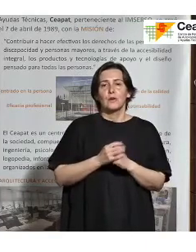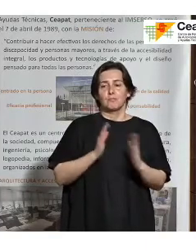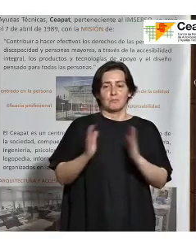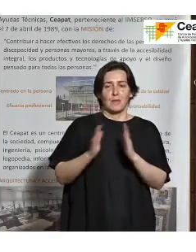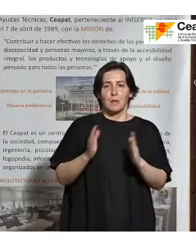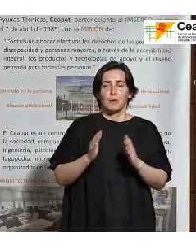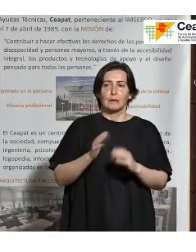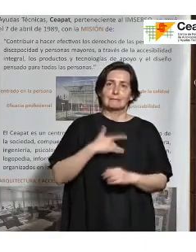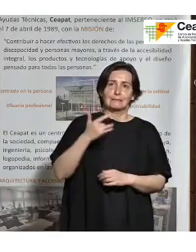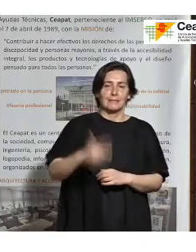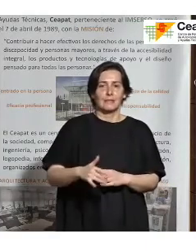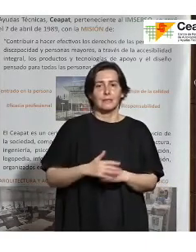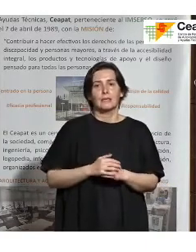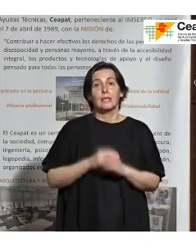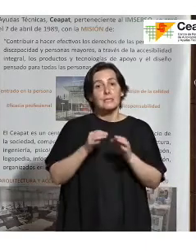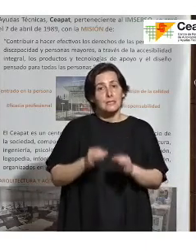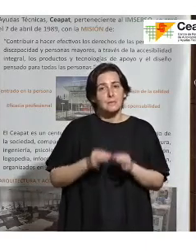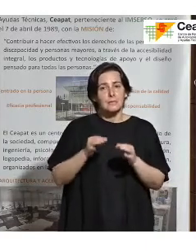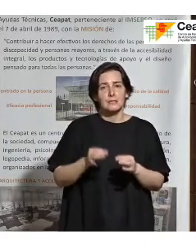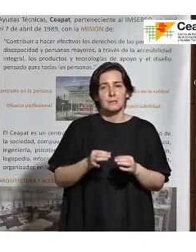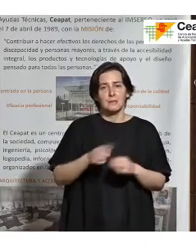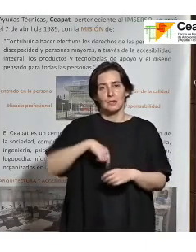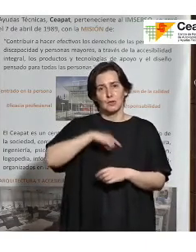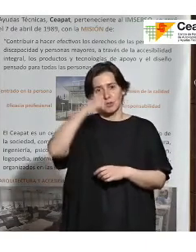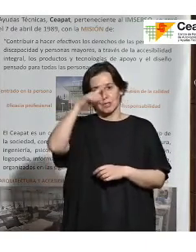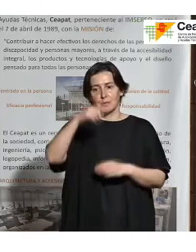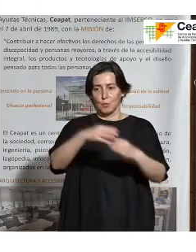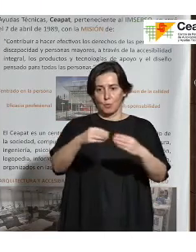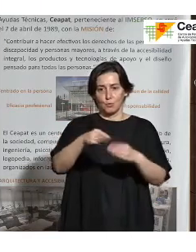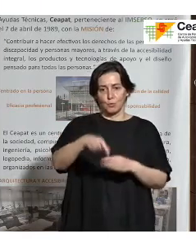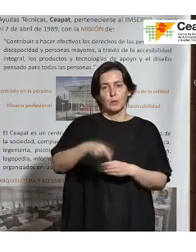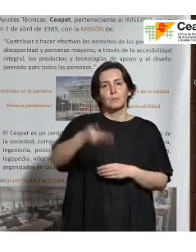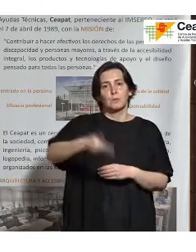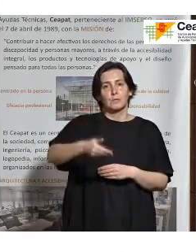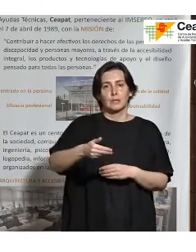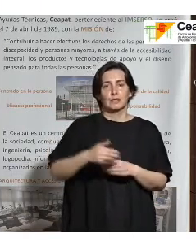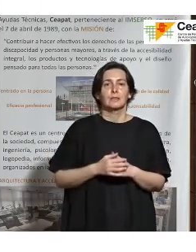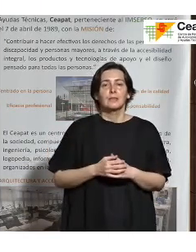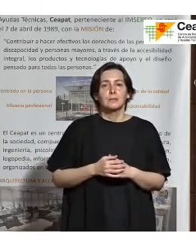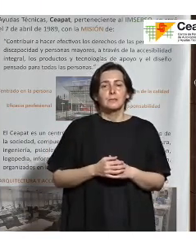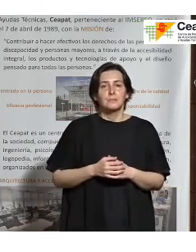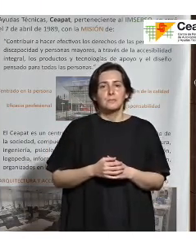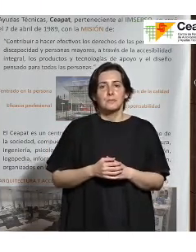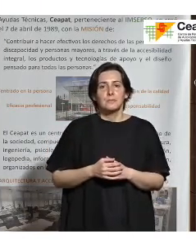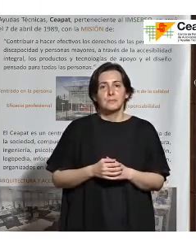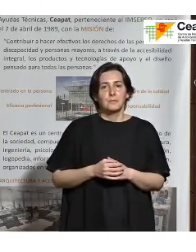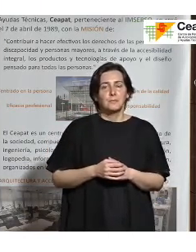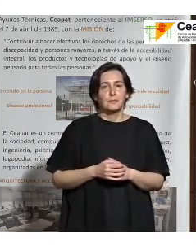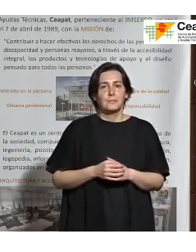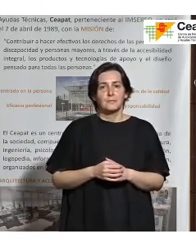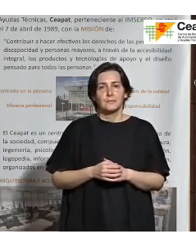ceder y siempre teniendo en cuenta al usuario final, que es el motivo de hacer estas normas.